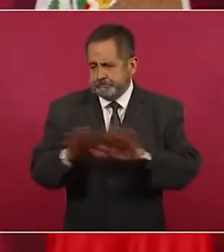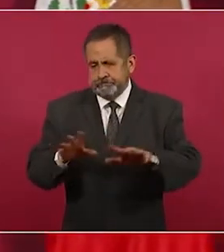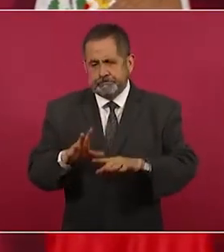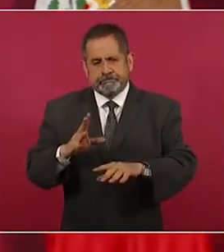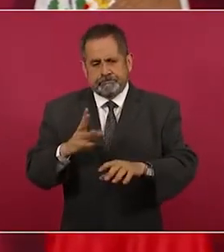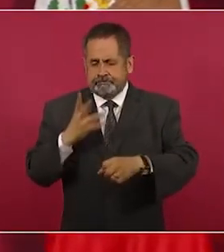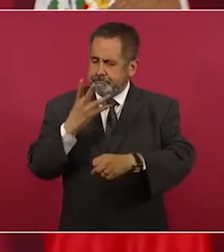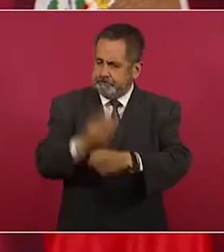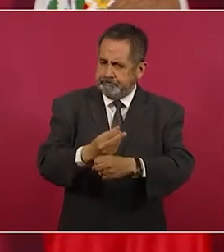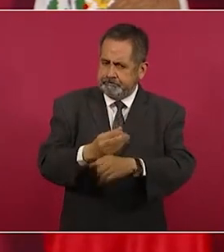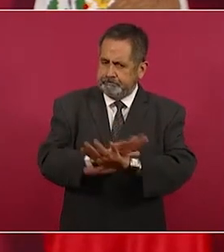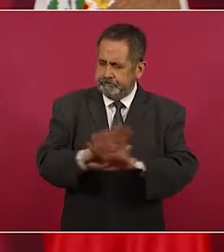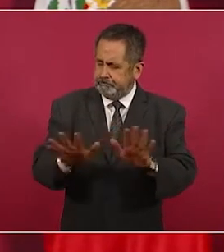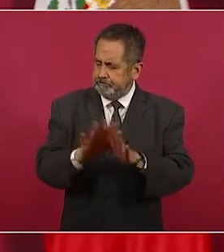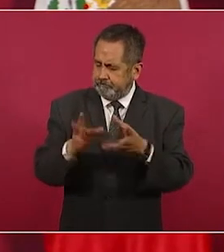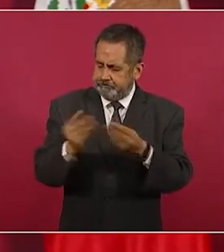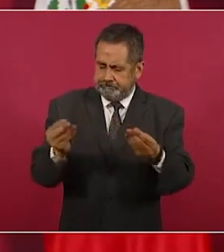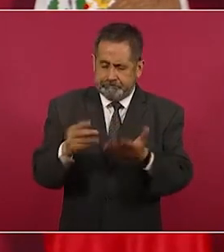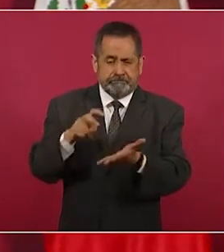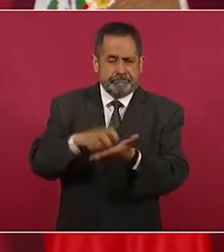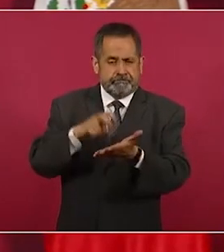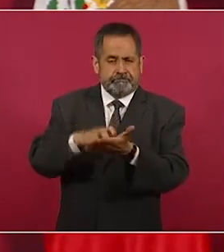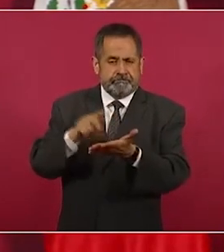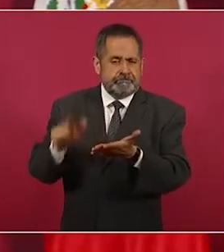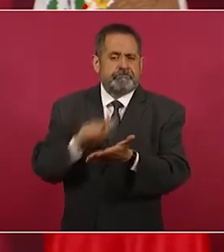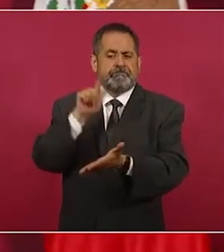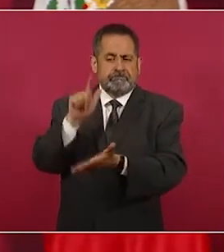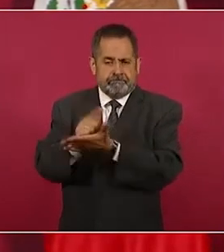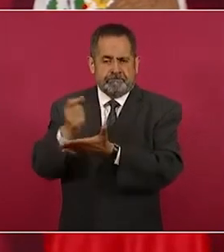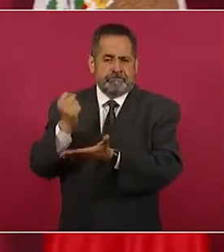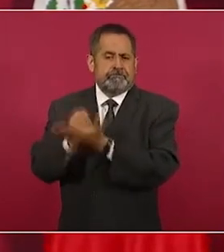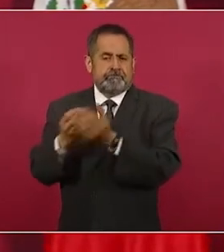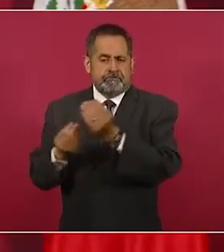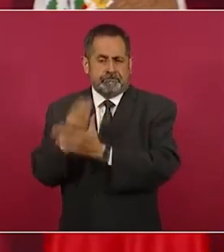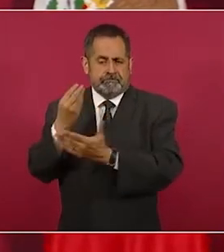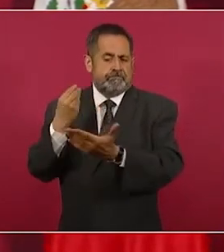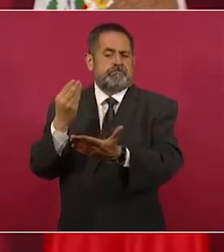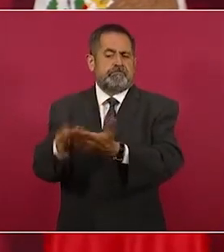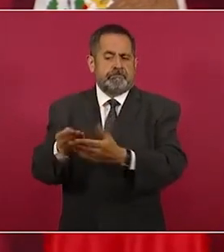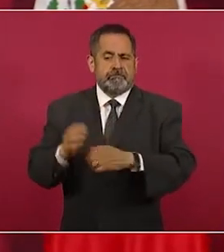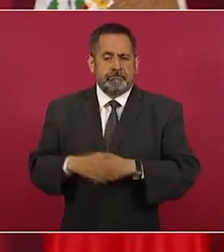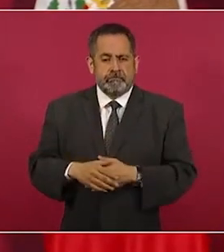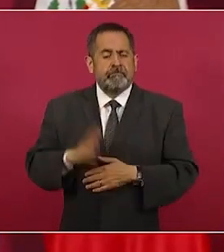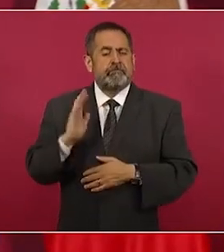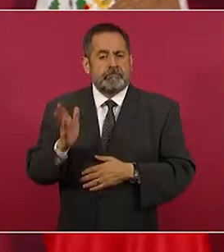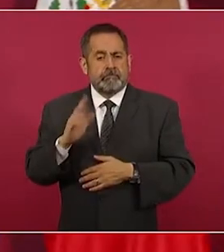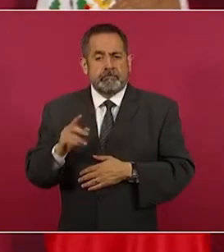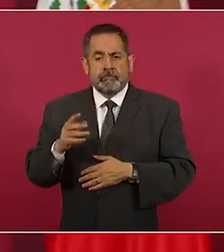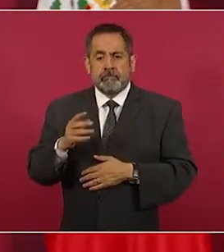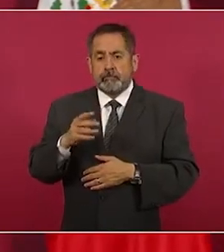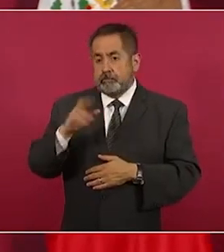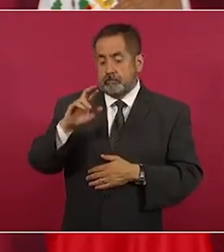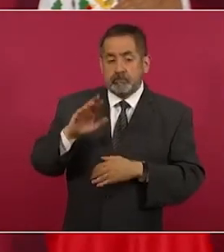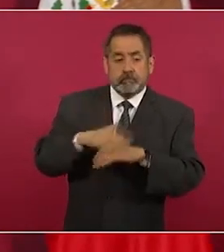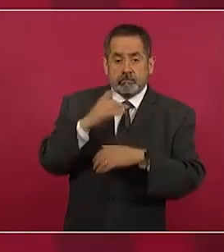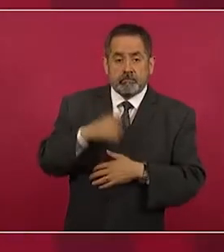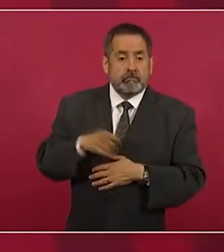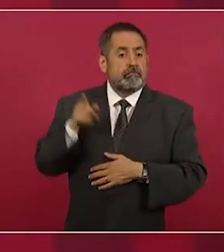porque cuatro ministros